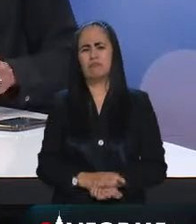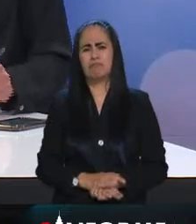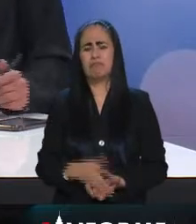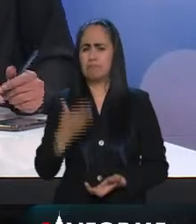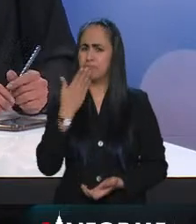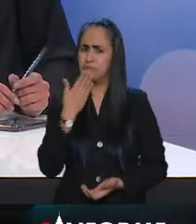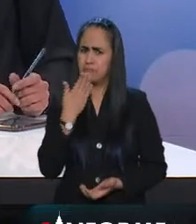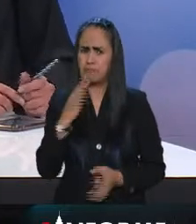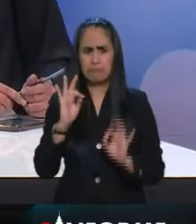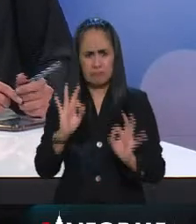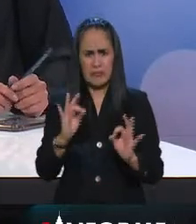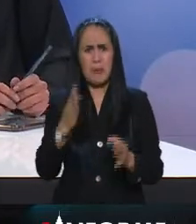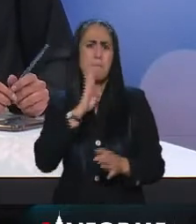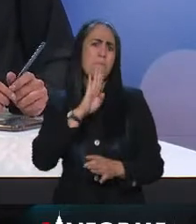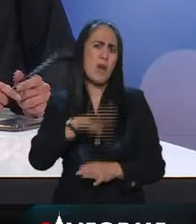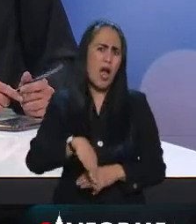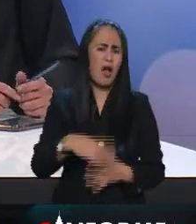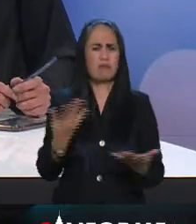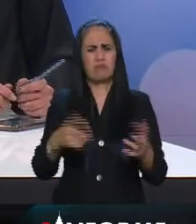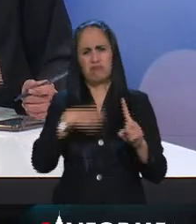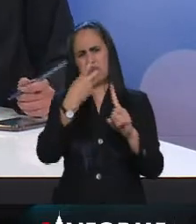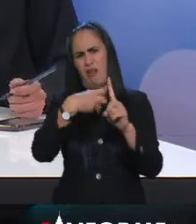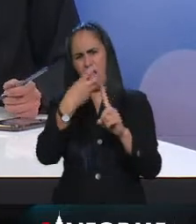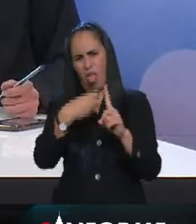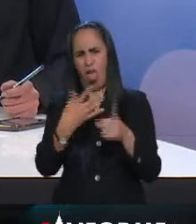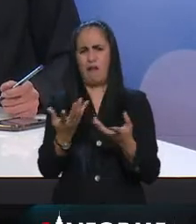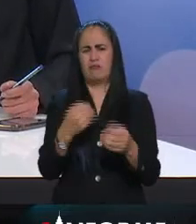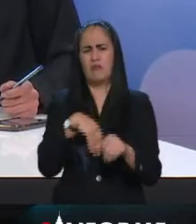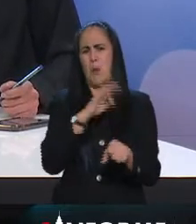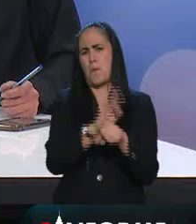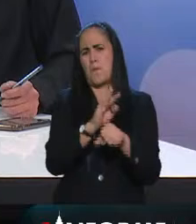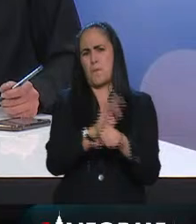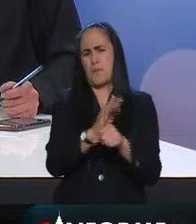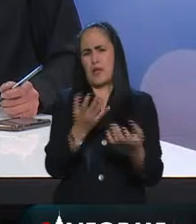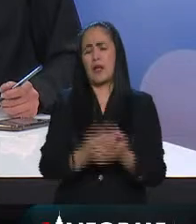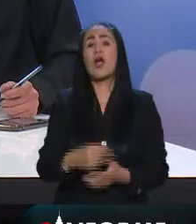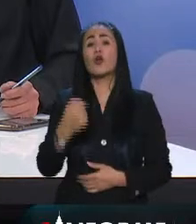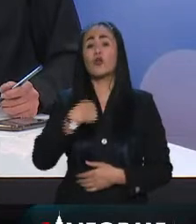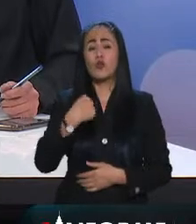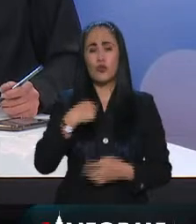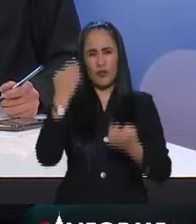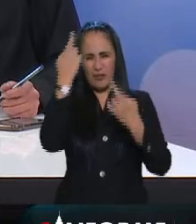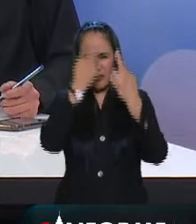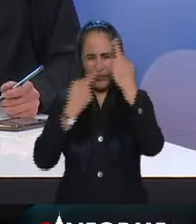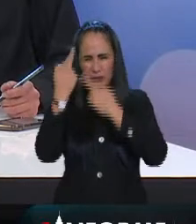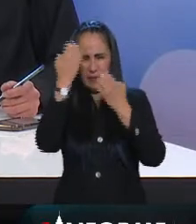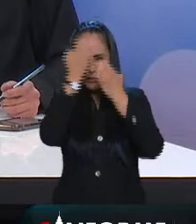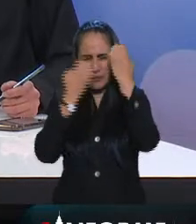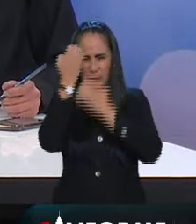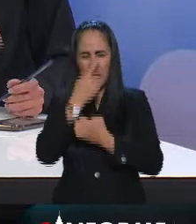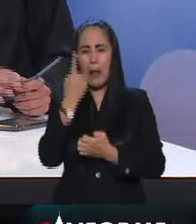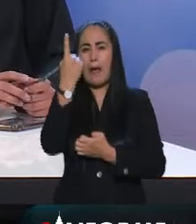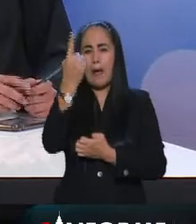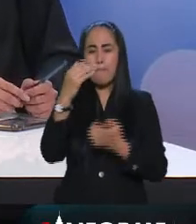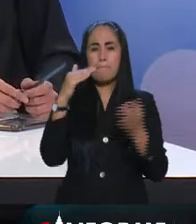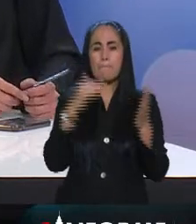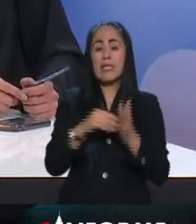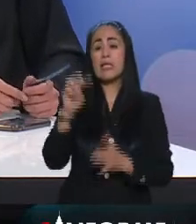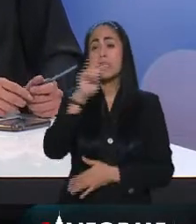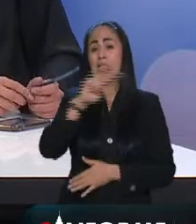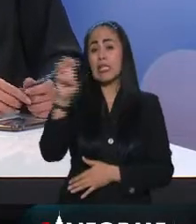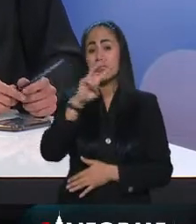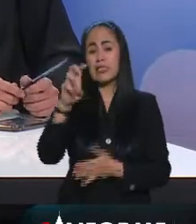la botiza o cómo estuvo muy bien pues este analicé mil trescientos tweets hablando sobre la conversación sobre lo que dijo